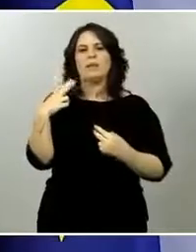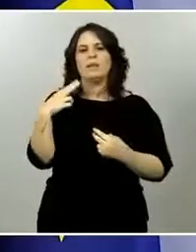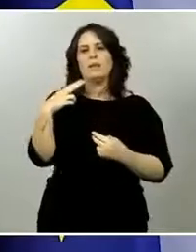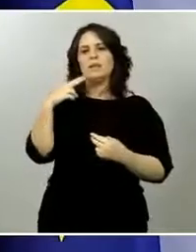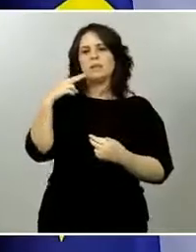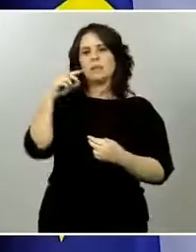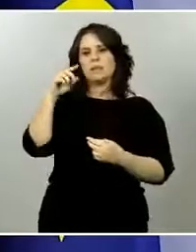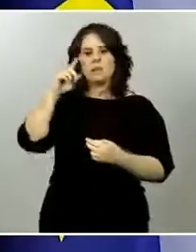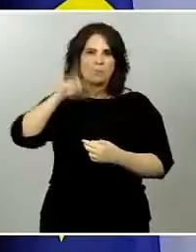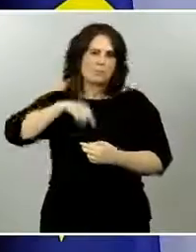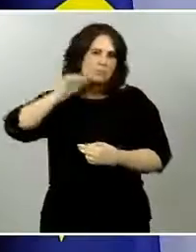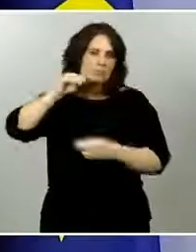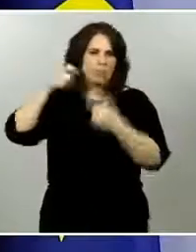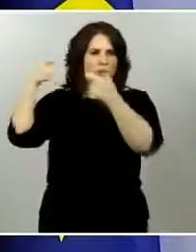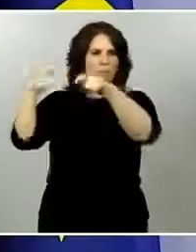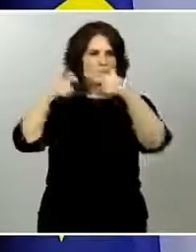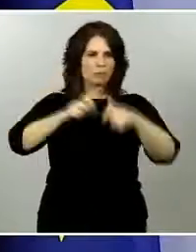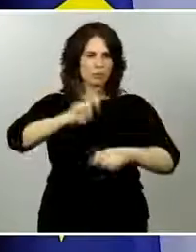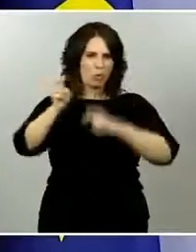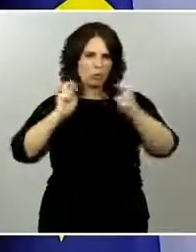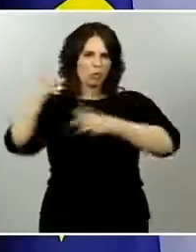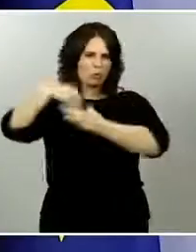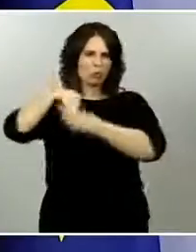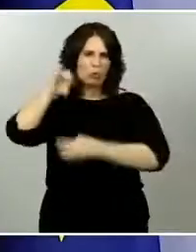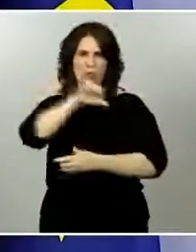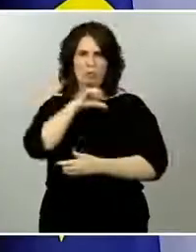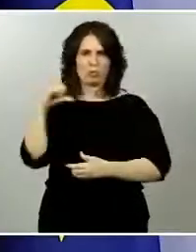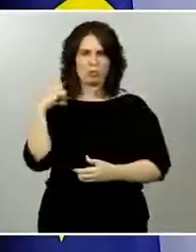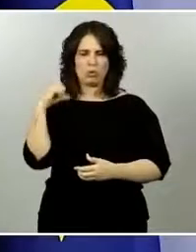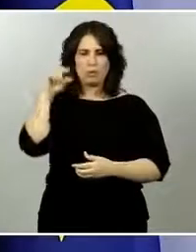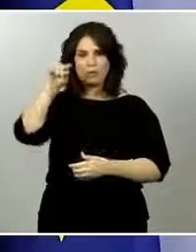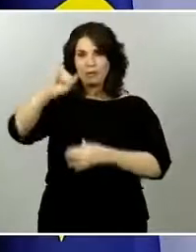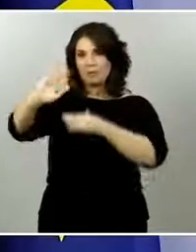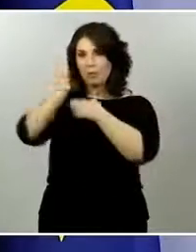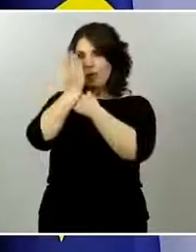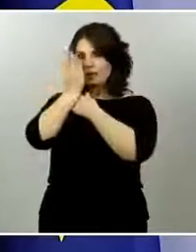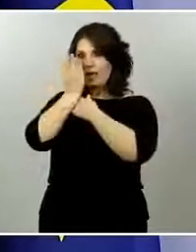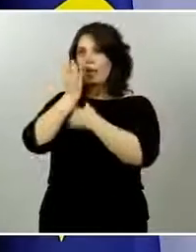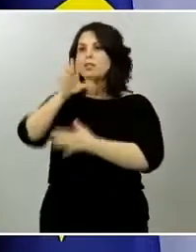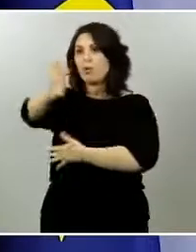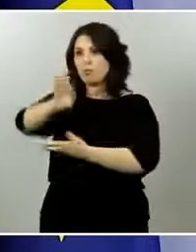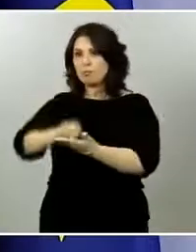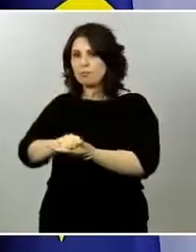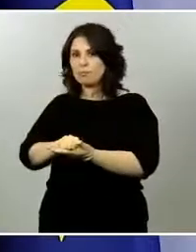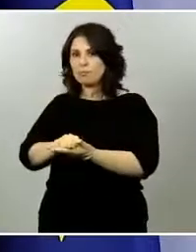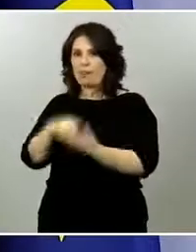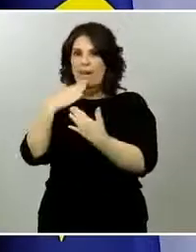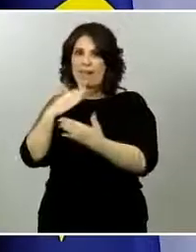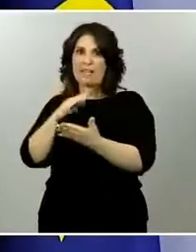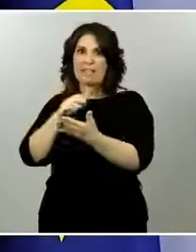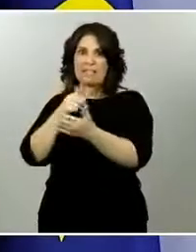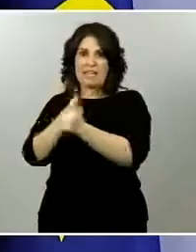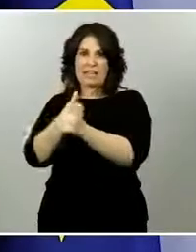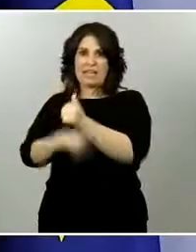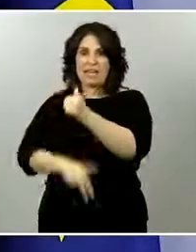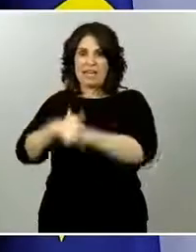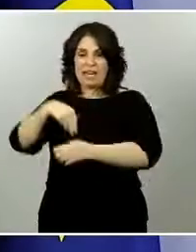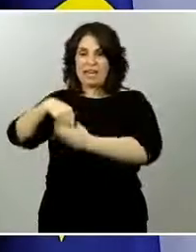comunidades autónomas, en primer lugar, las que hacen las propuestas en base a los estudios que hacen sus servicios de salud pública y a las consideraciones que puedan